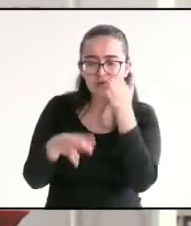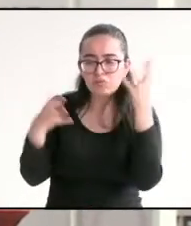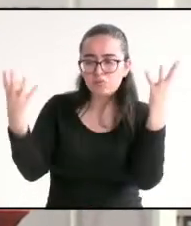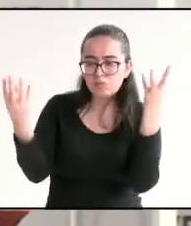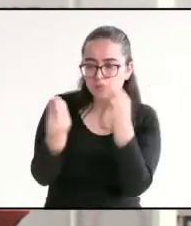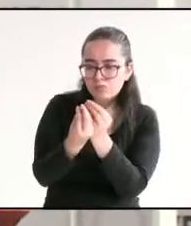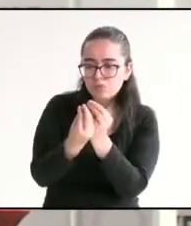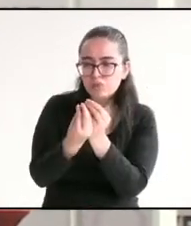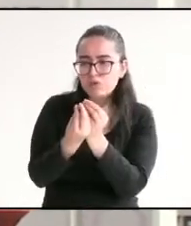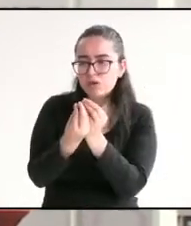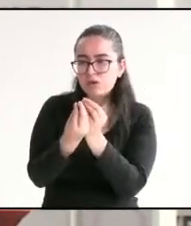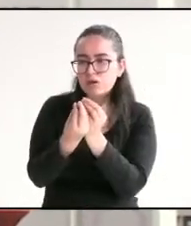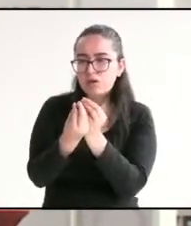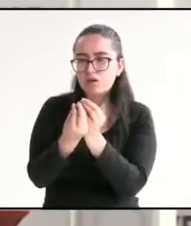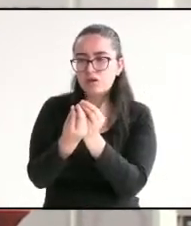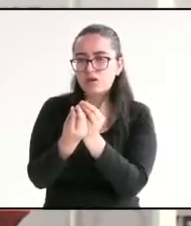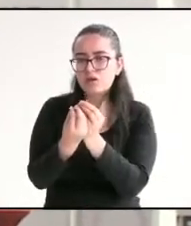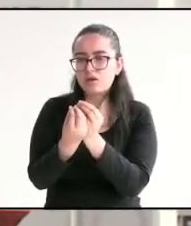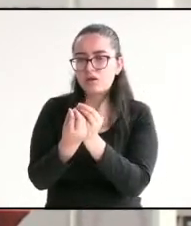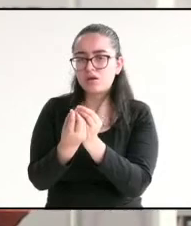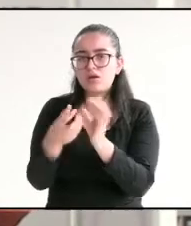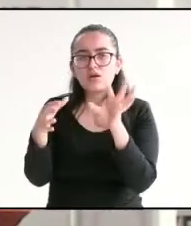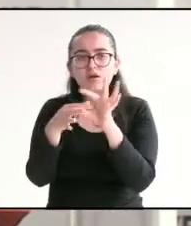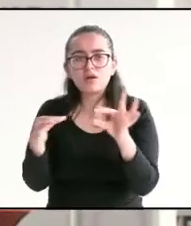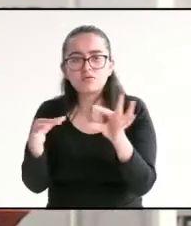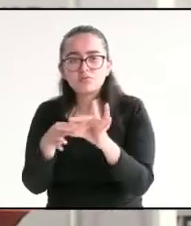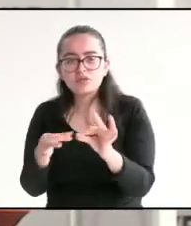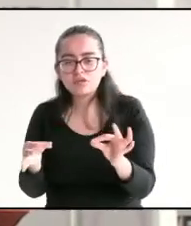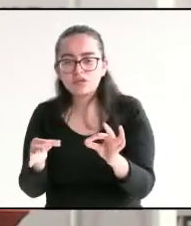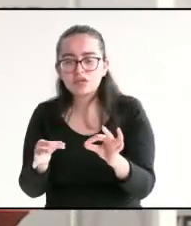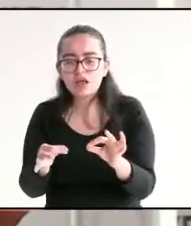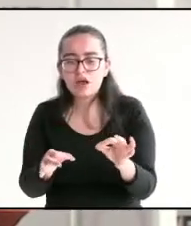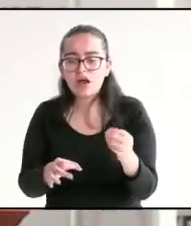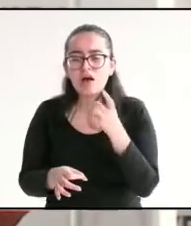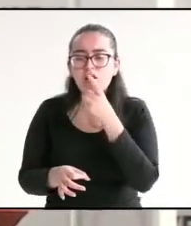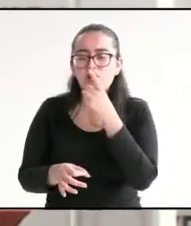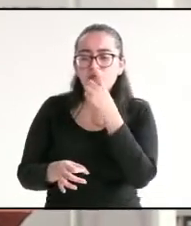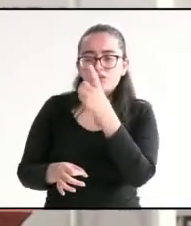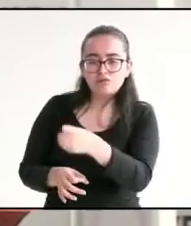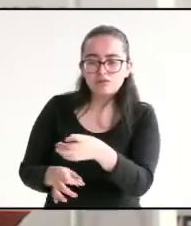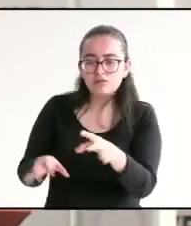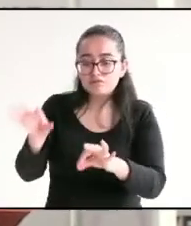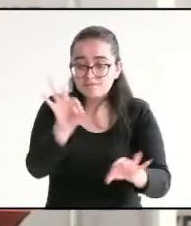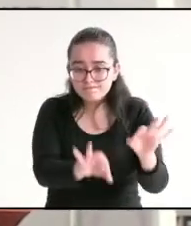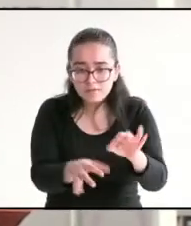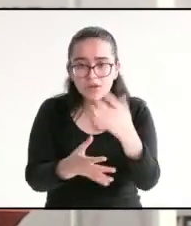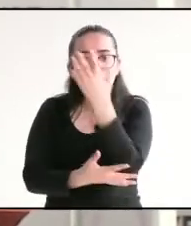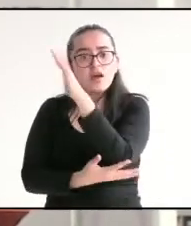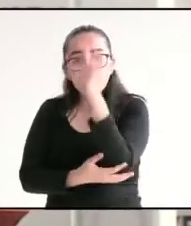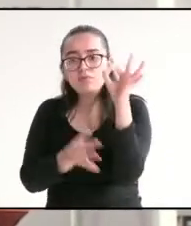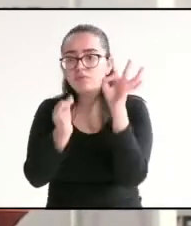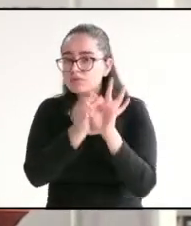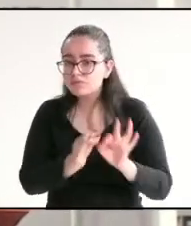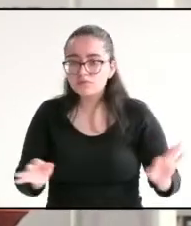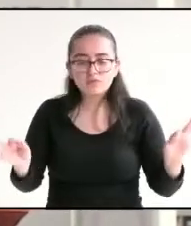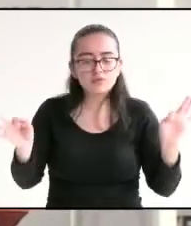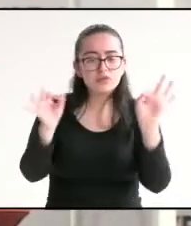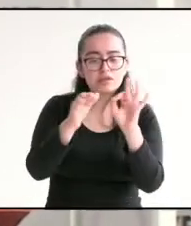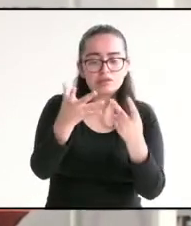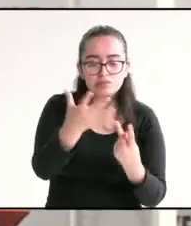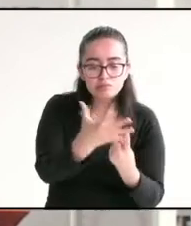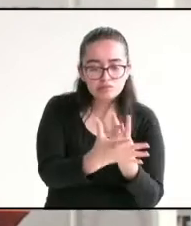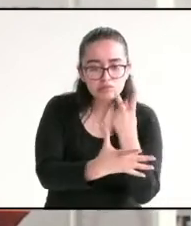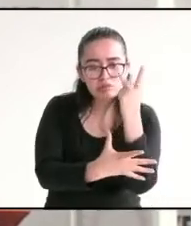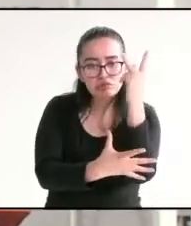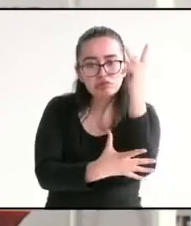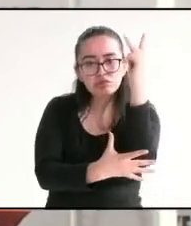que decirles que tenemos que sembrar árboles. A los niños tenemos que enseñarles, porque de